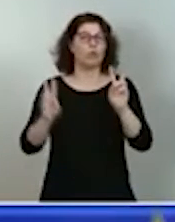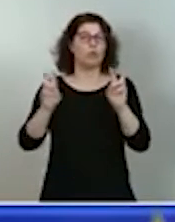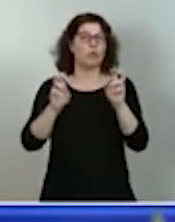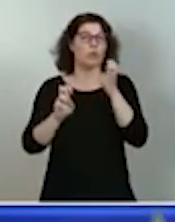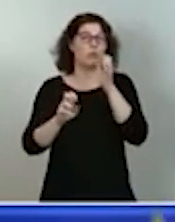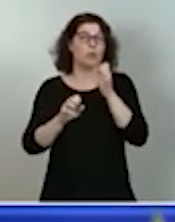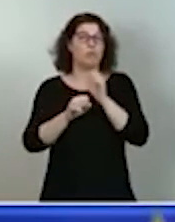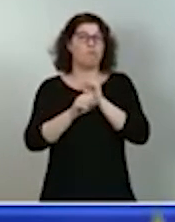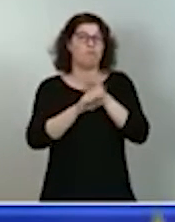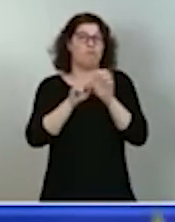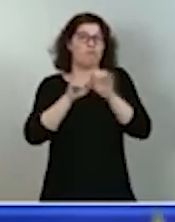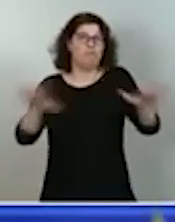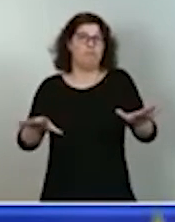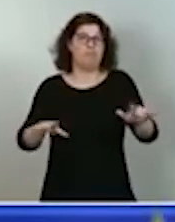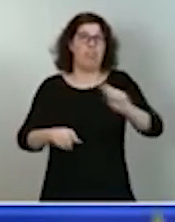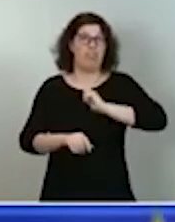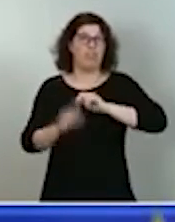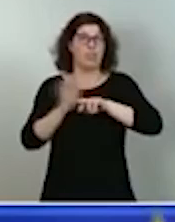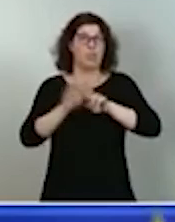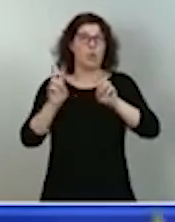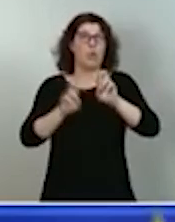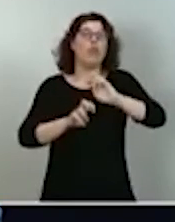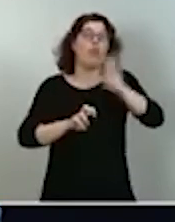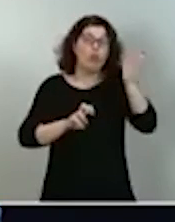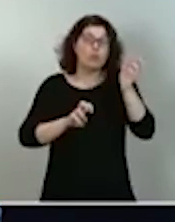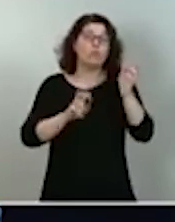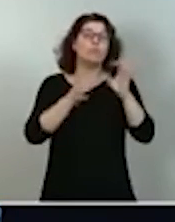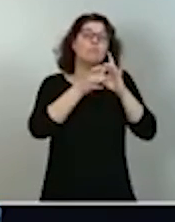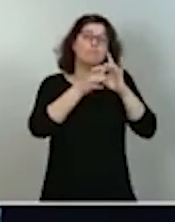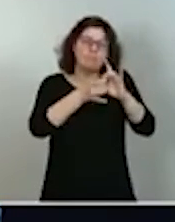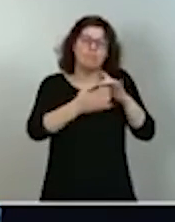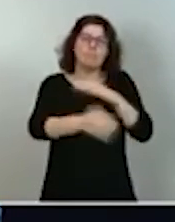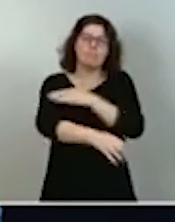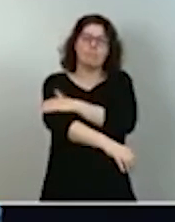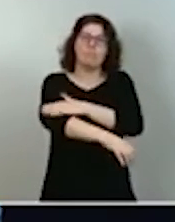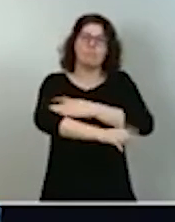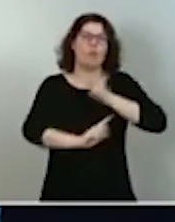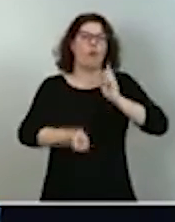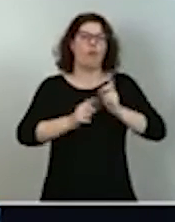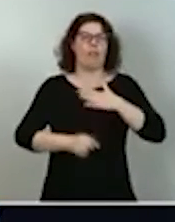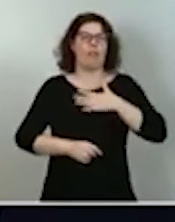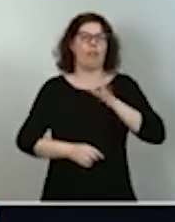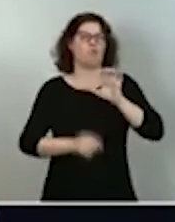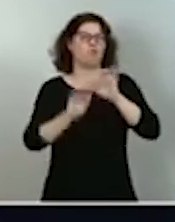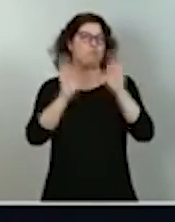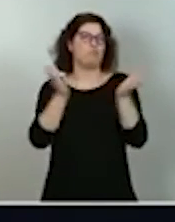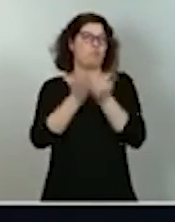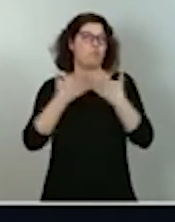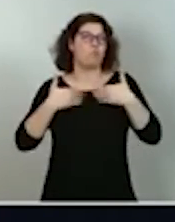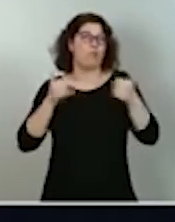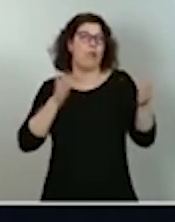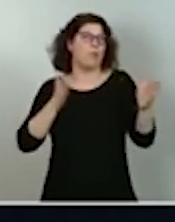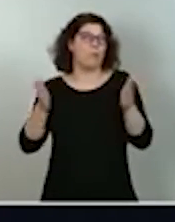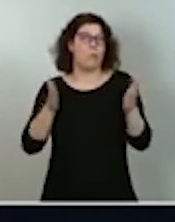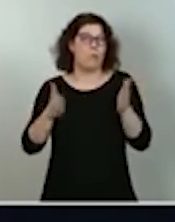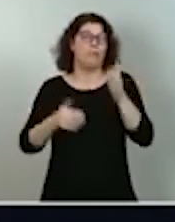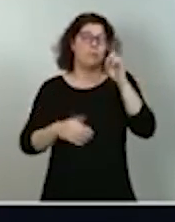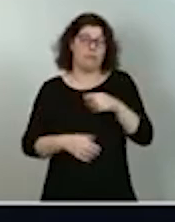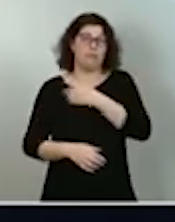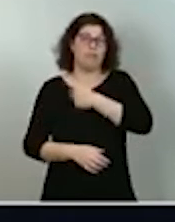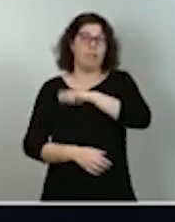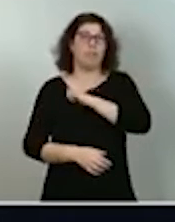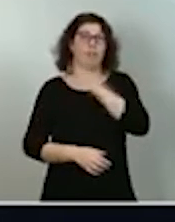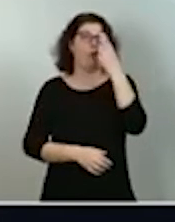otros que forman parte de la gobernanza de cualquier democracia en el mundo en este momento y el compromiso de España es firme.